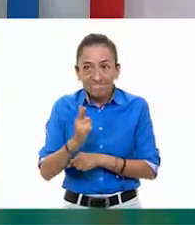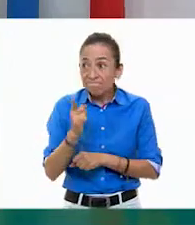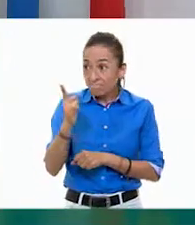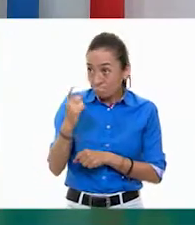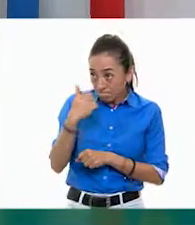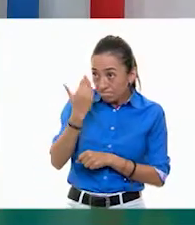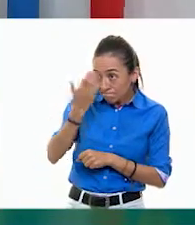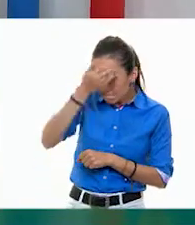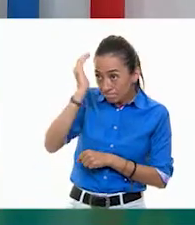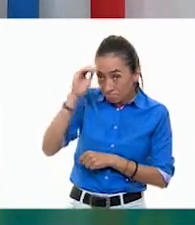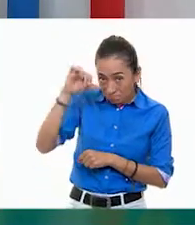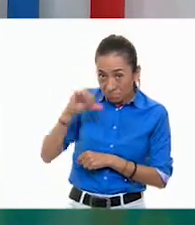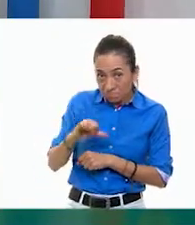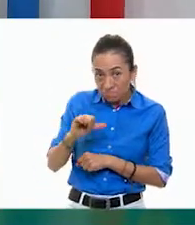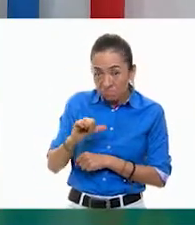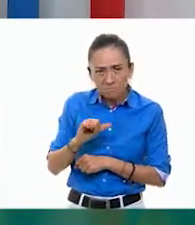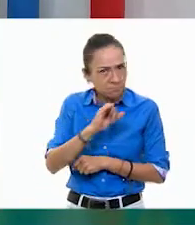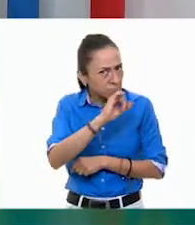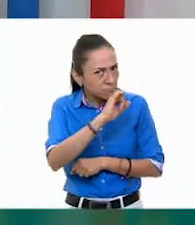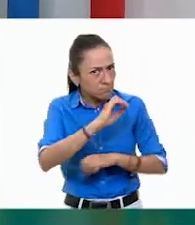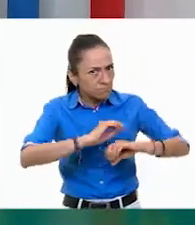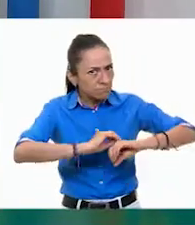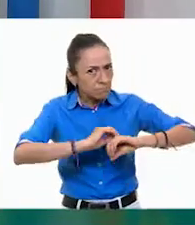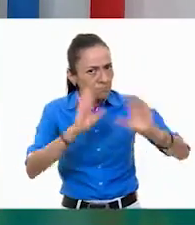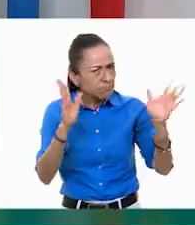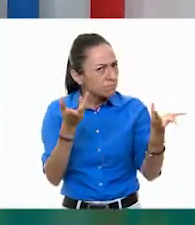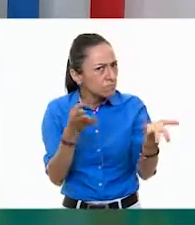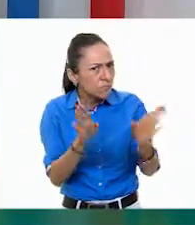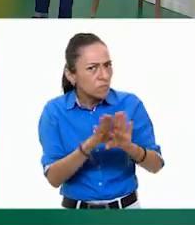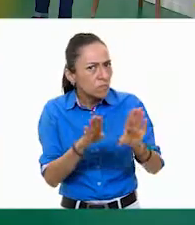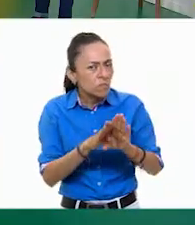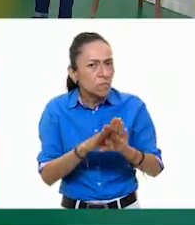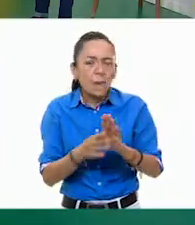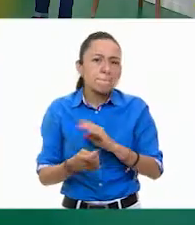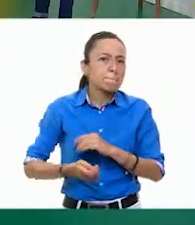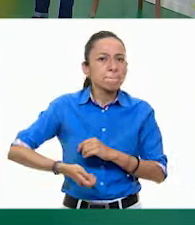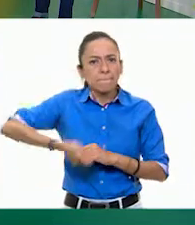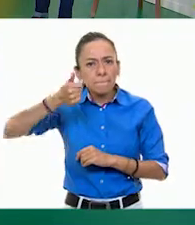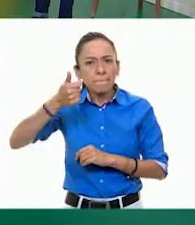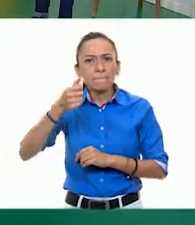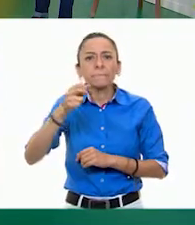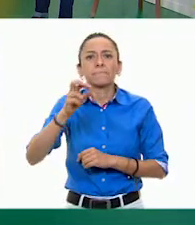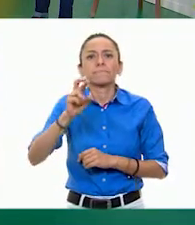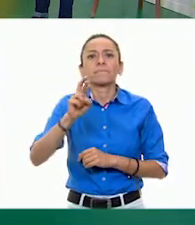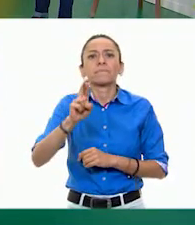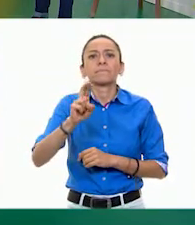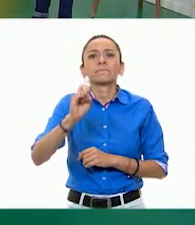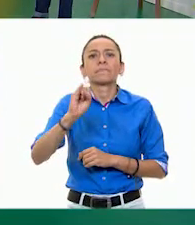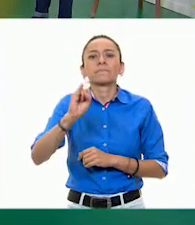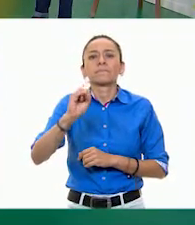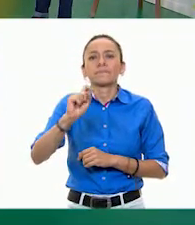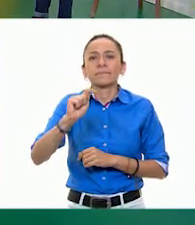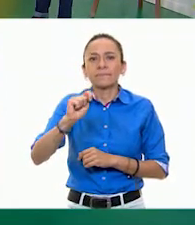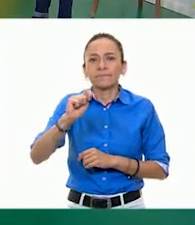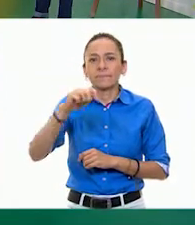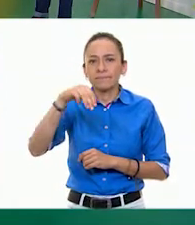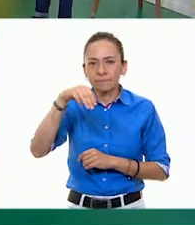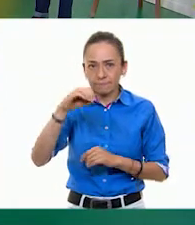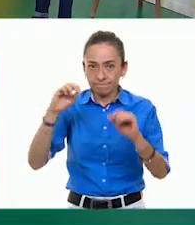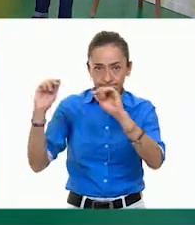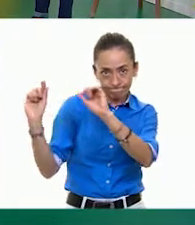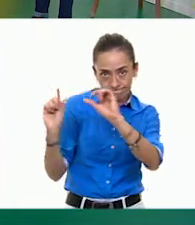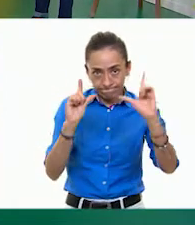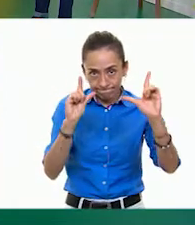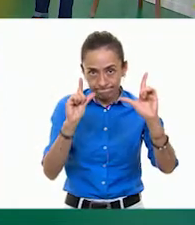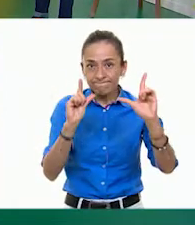¿Cómo lo hacemos? Muy bien, pero primero vamos a ver lo del ritmo. hoy les he traído una imagen que vamos a verla, porque el ritmo también se